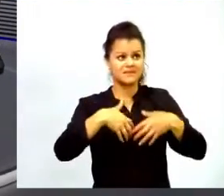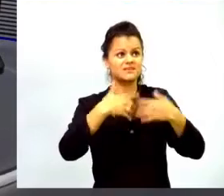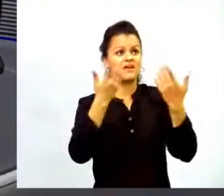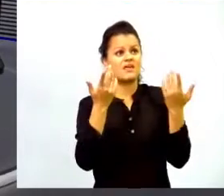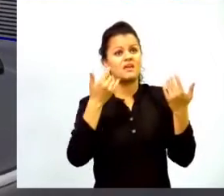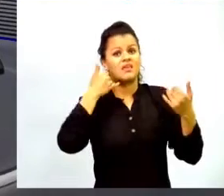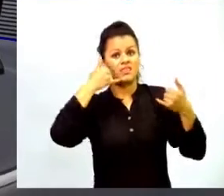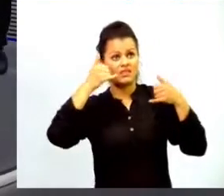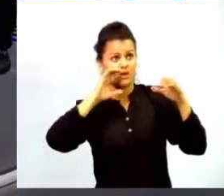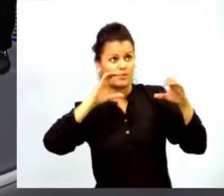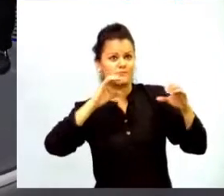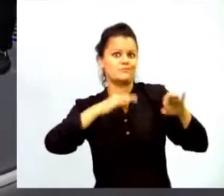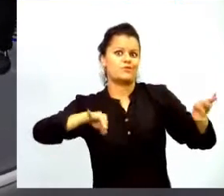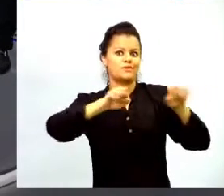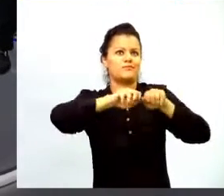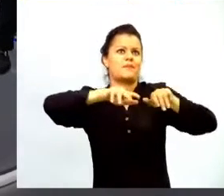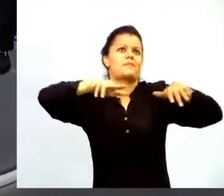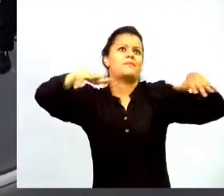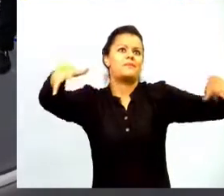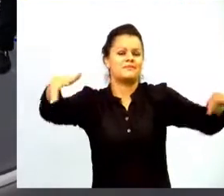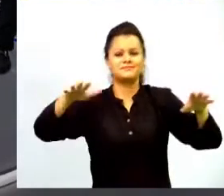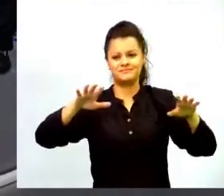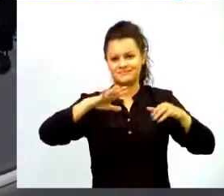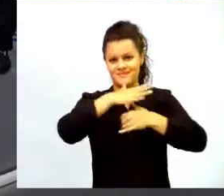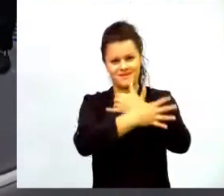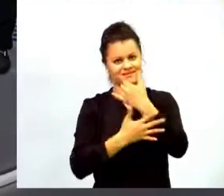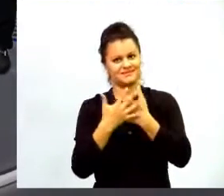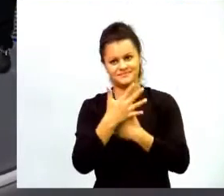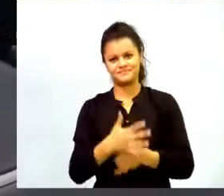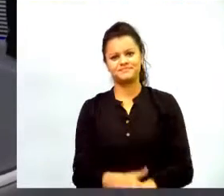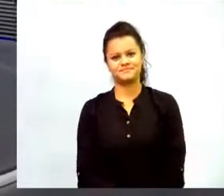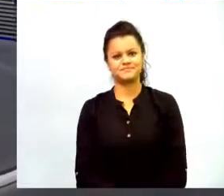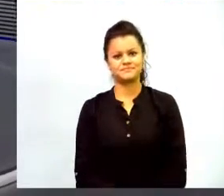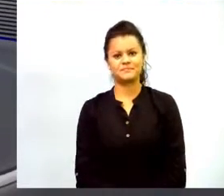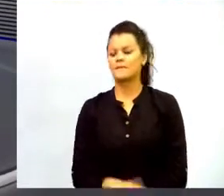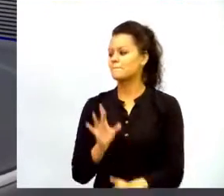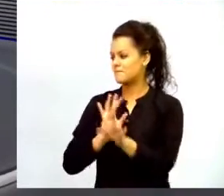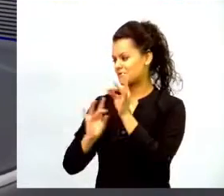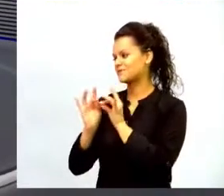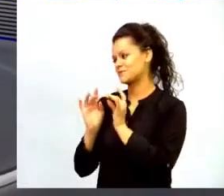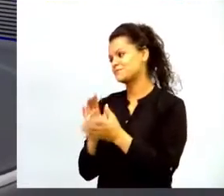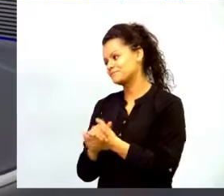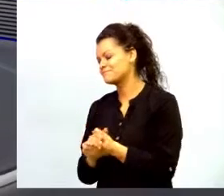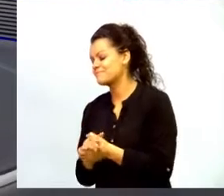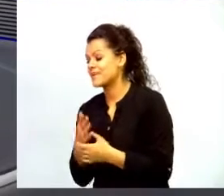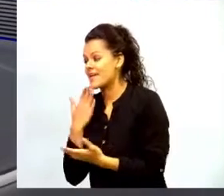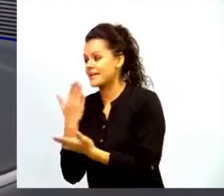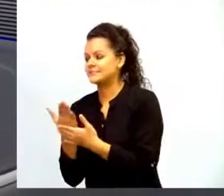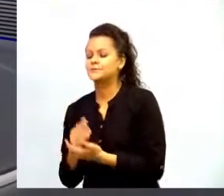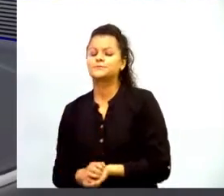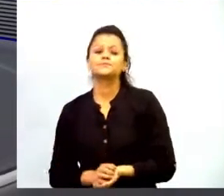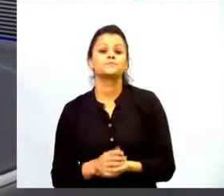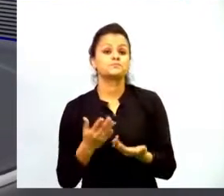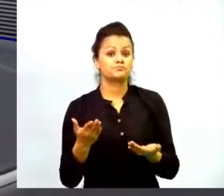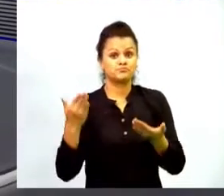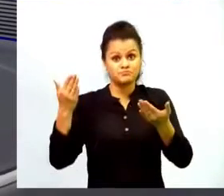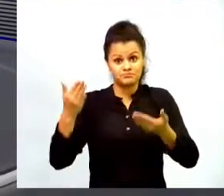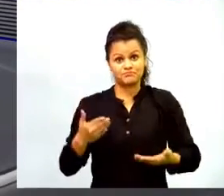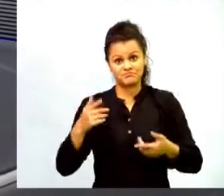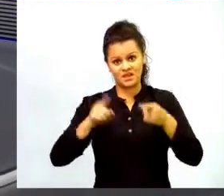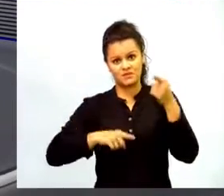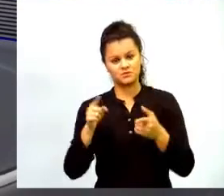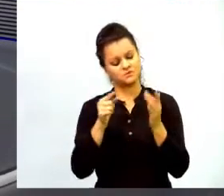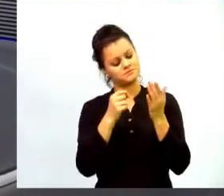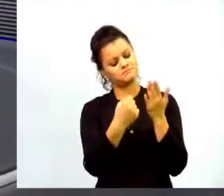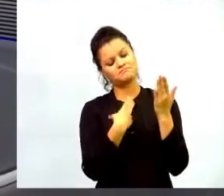lleguen a todos los rincones del país bueno perfecto Carlos pues muchas gracias traigo algunas inquietudes que nos han llegado de